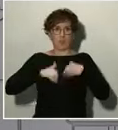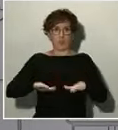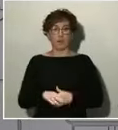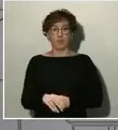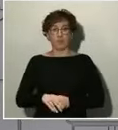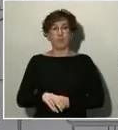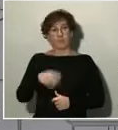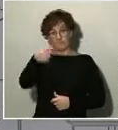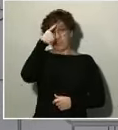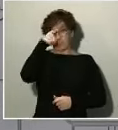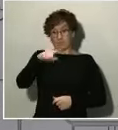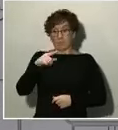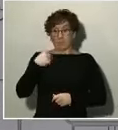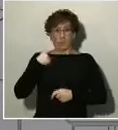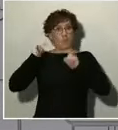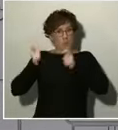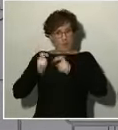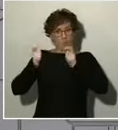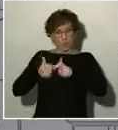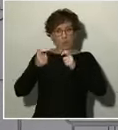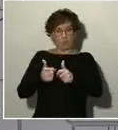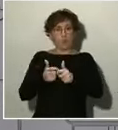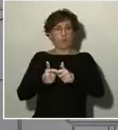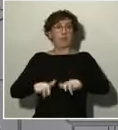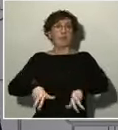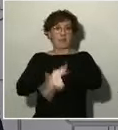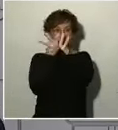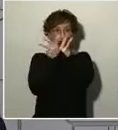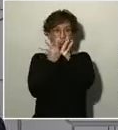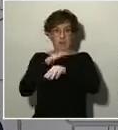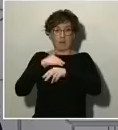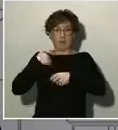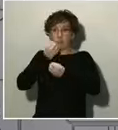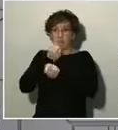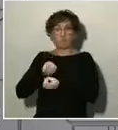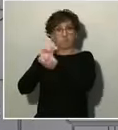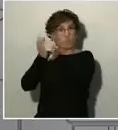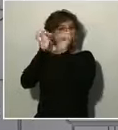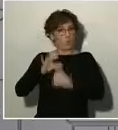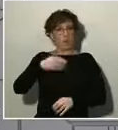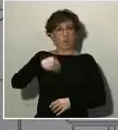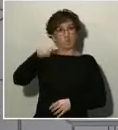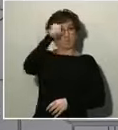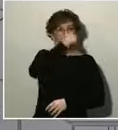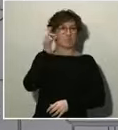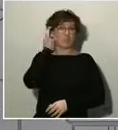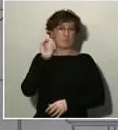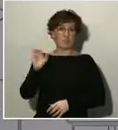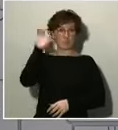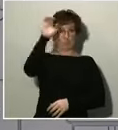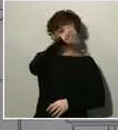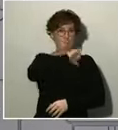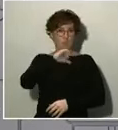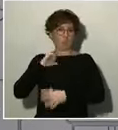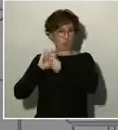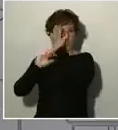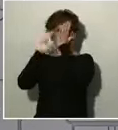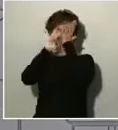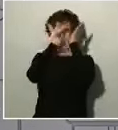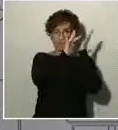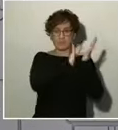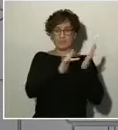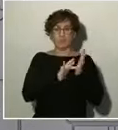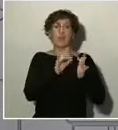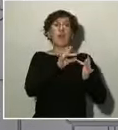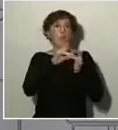forma telemática para trasladar este mensaje a las presidentas y presidentes de las distintas comunidades autónomas, a los principales líderes de